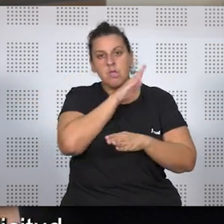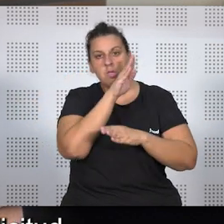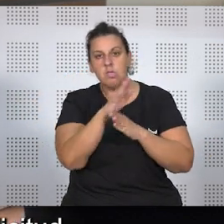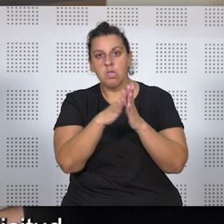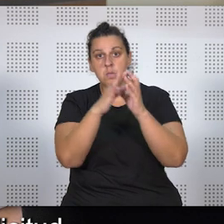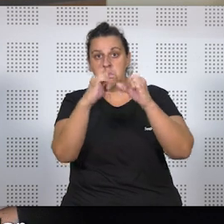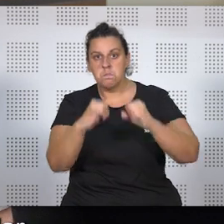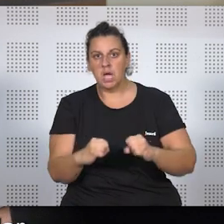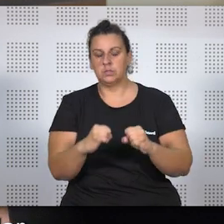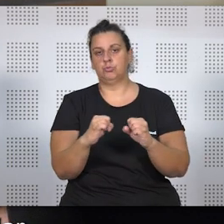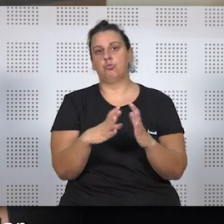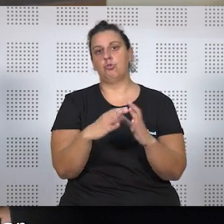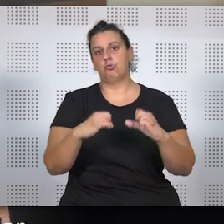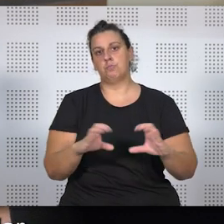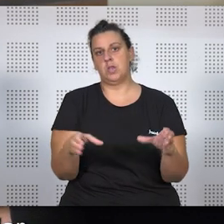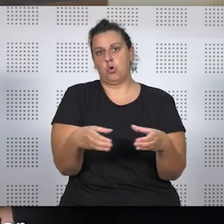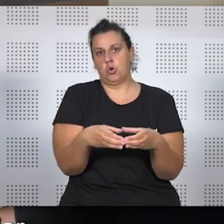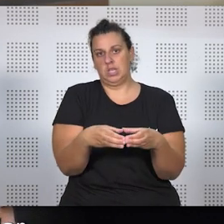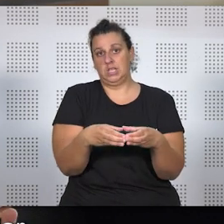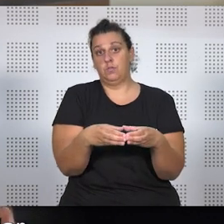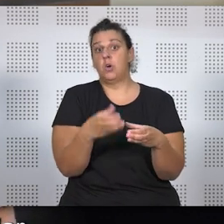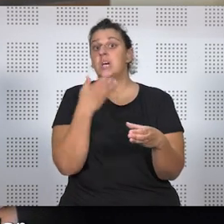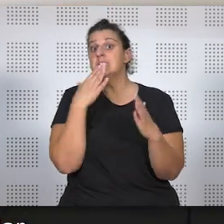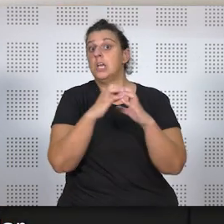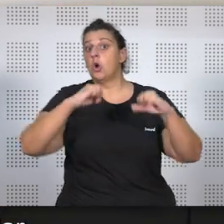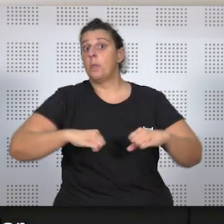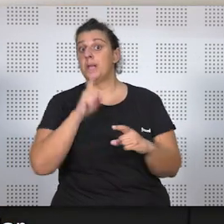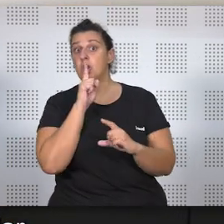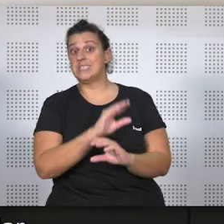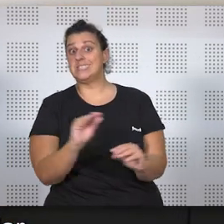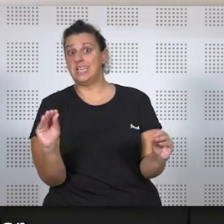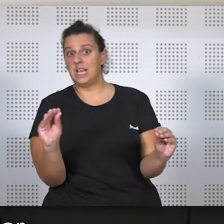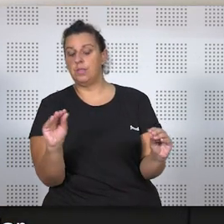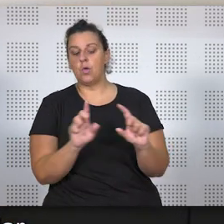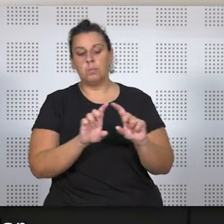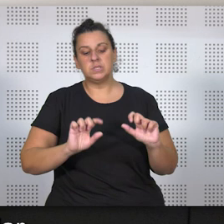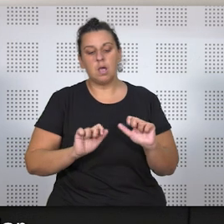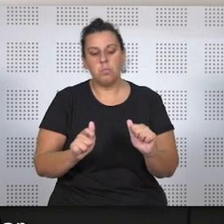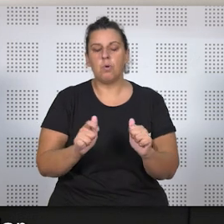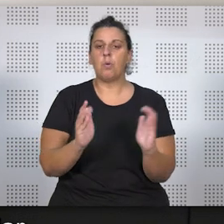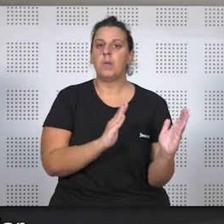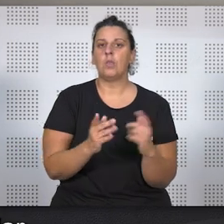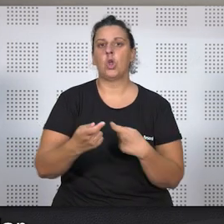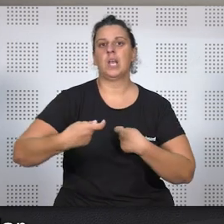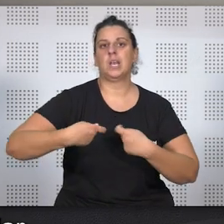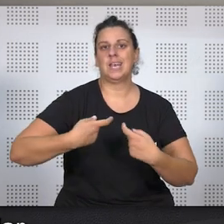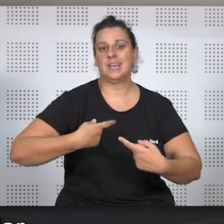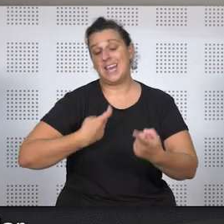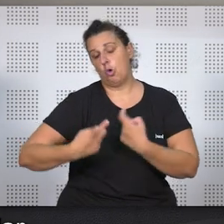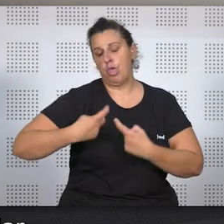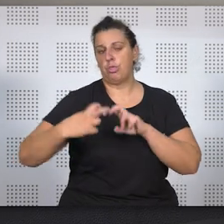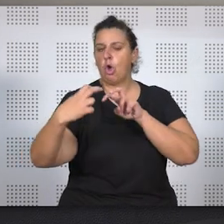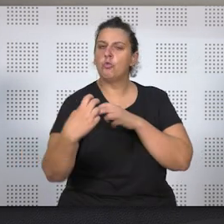a lo pactado en convenio colectivo, y en caso de silencio del convenio, deberá de iniciar un periodo de negociación con la persona